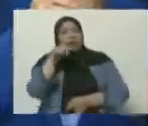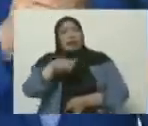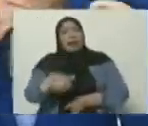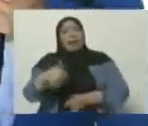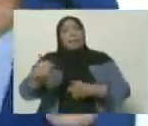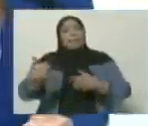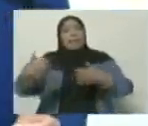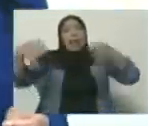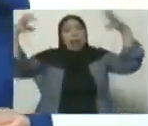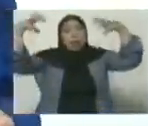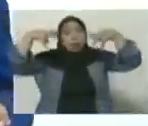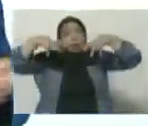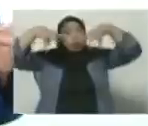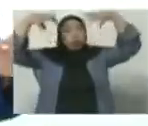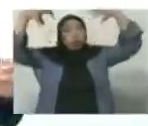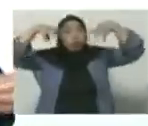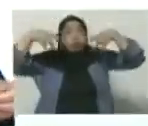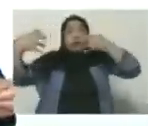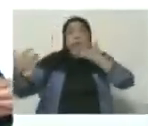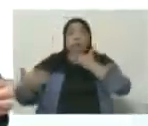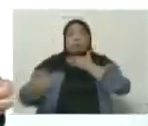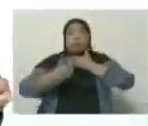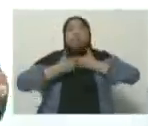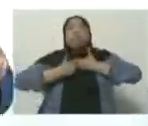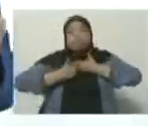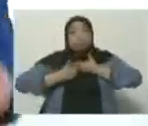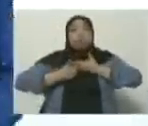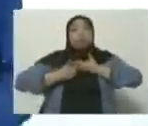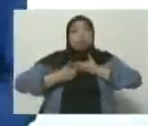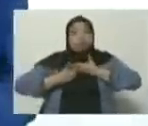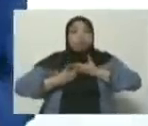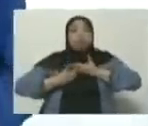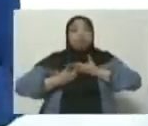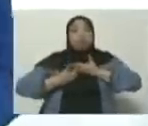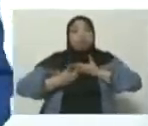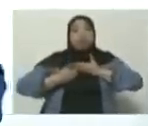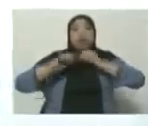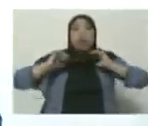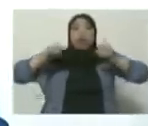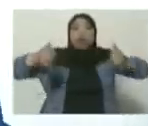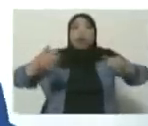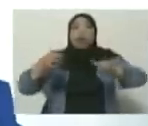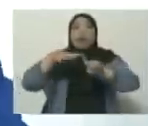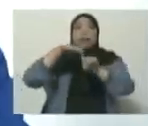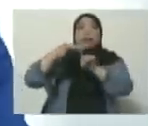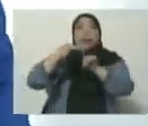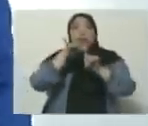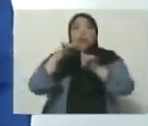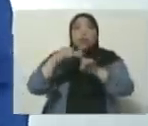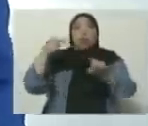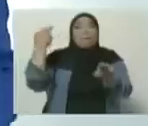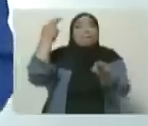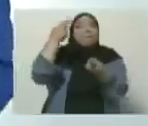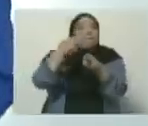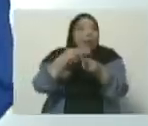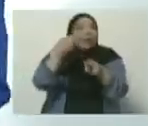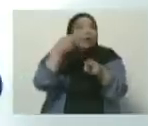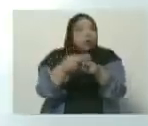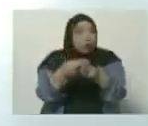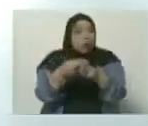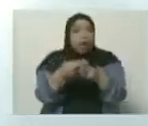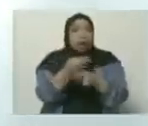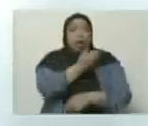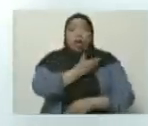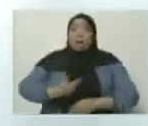ser impactados directamente por el ciclón. A raíz de esta situación, el presidente nos ha